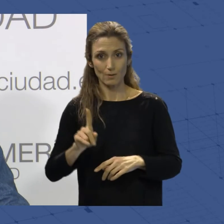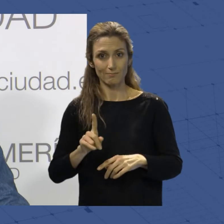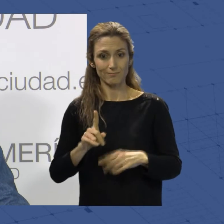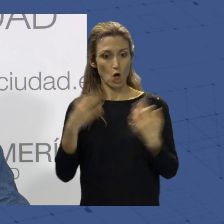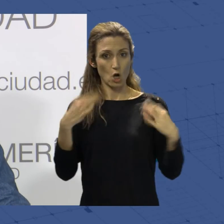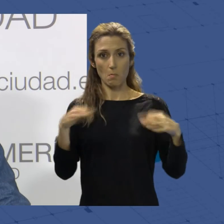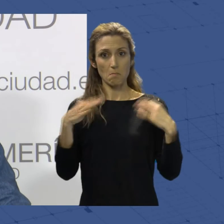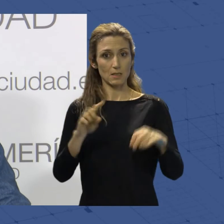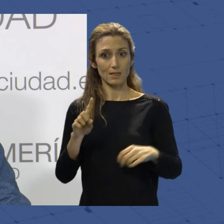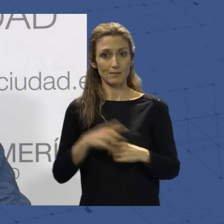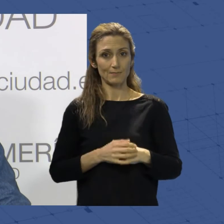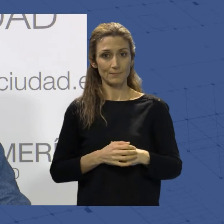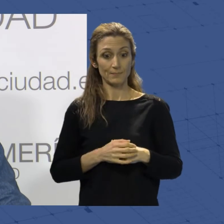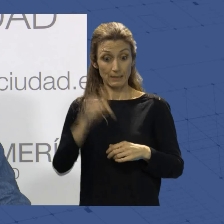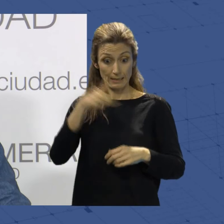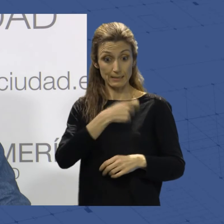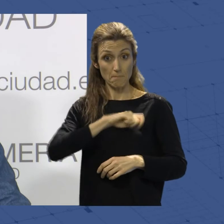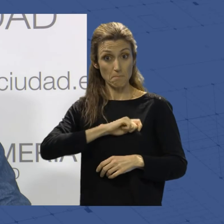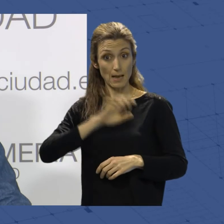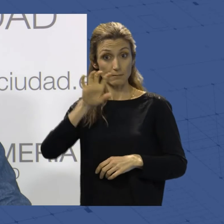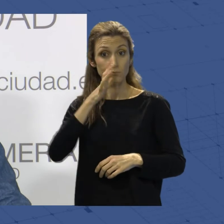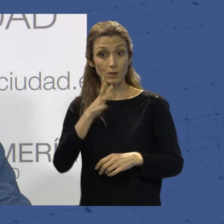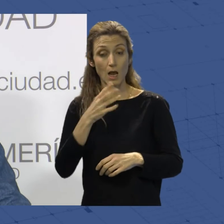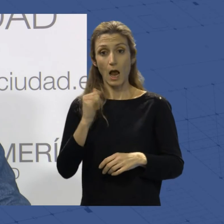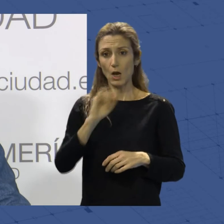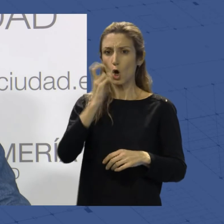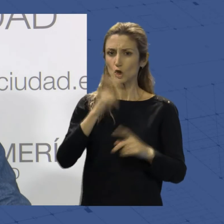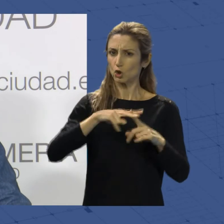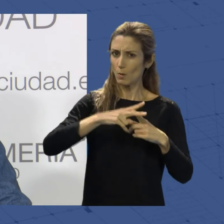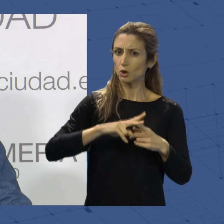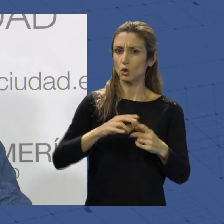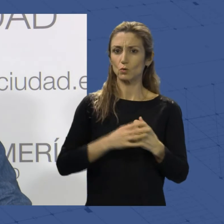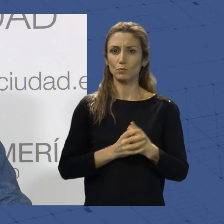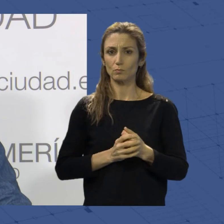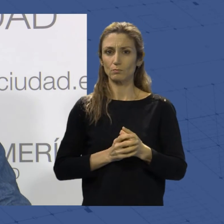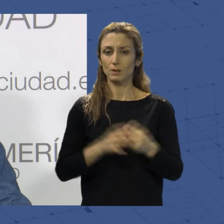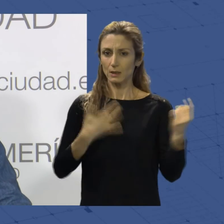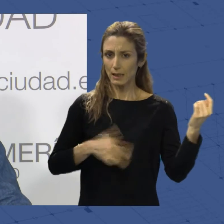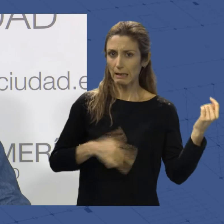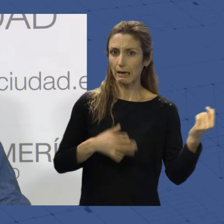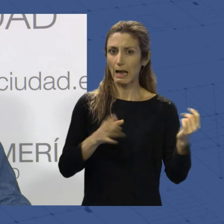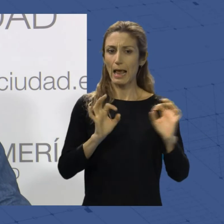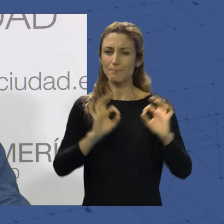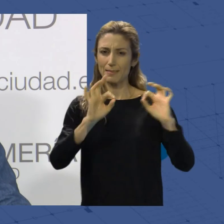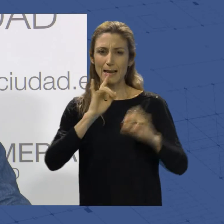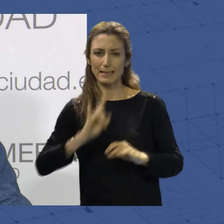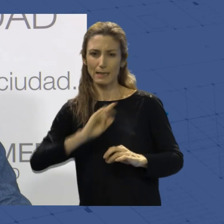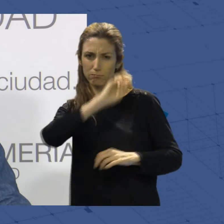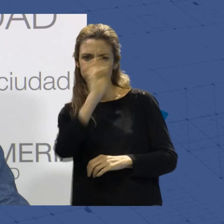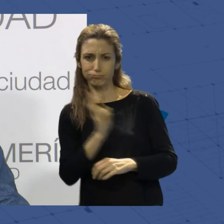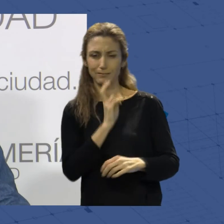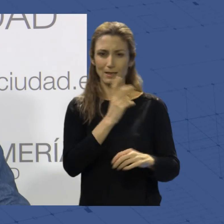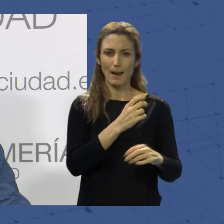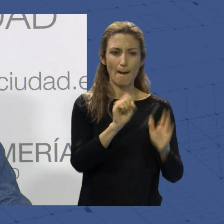forma habitual en este país. Llevamos el pedal steel, Weizenborg, guitarras eléctricas muy variadas de